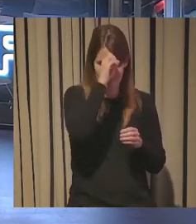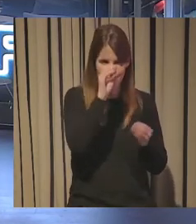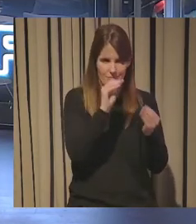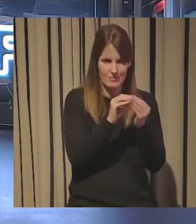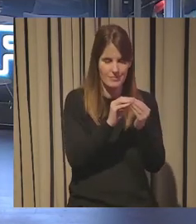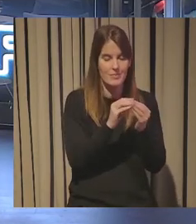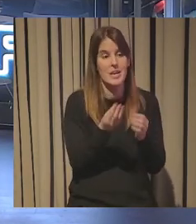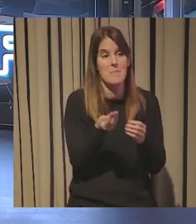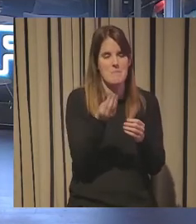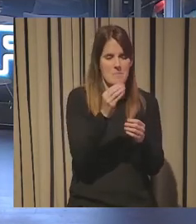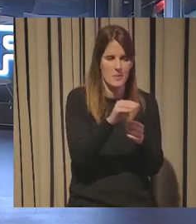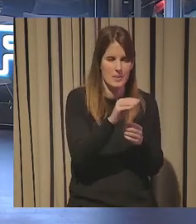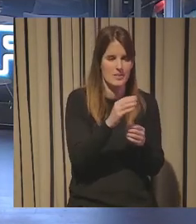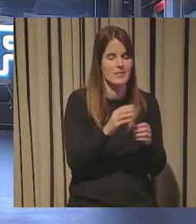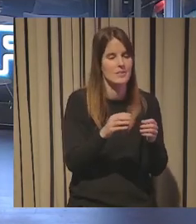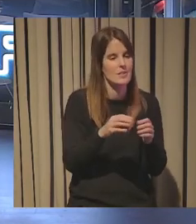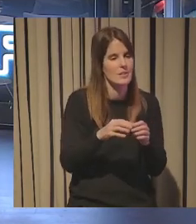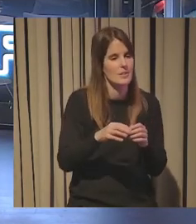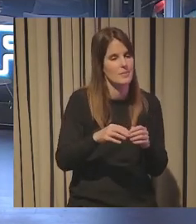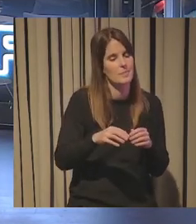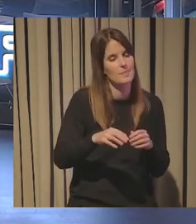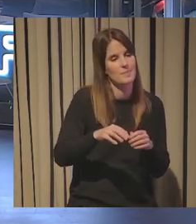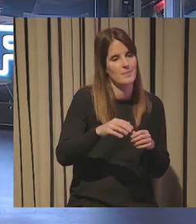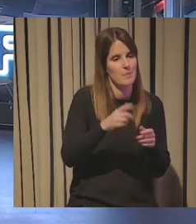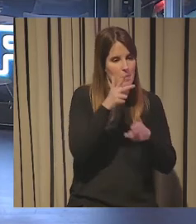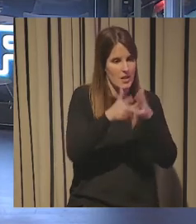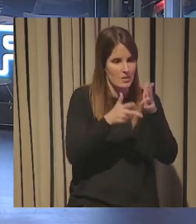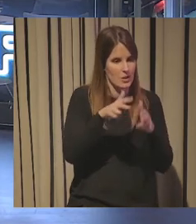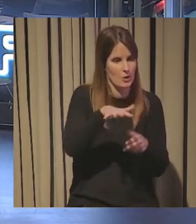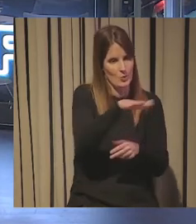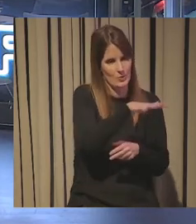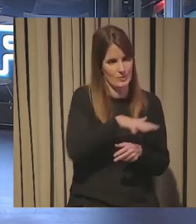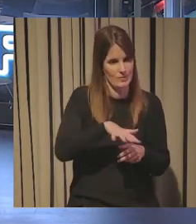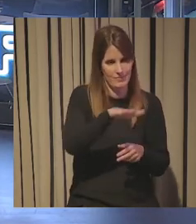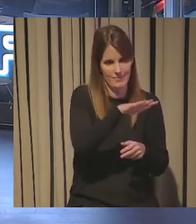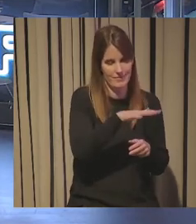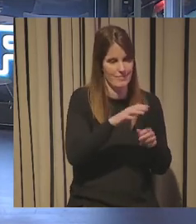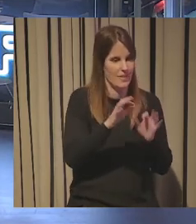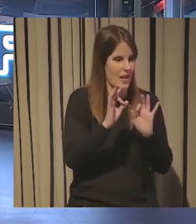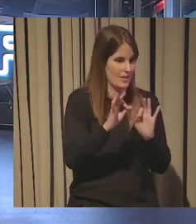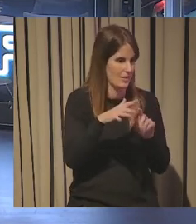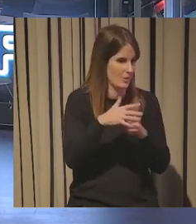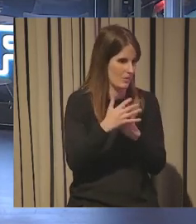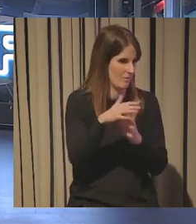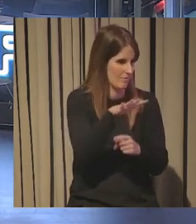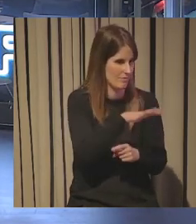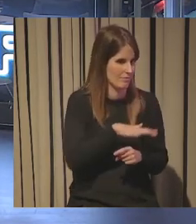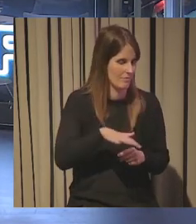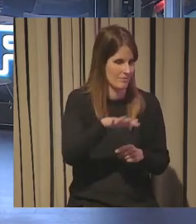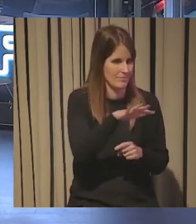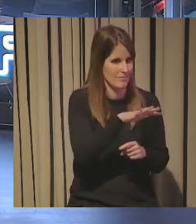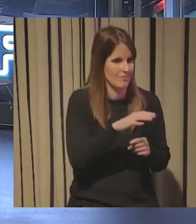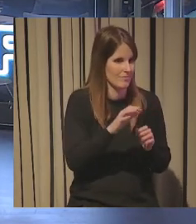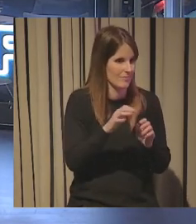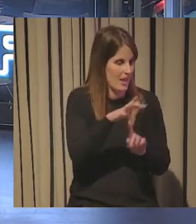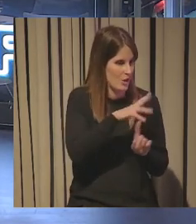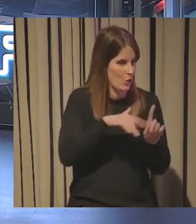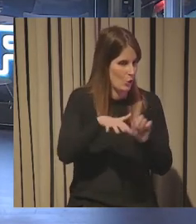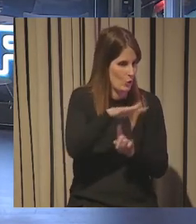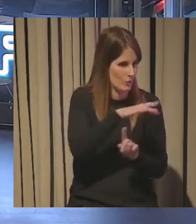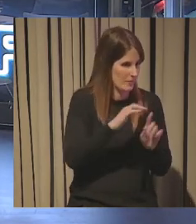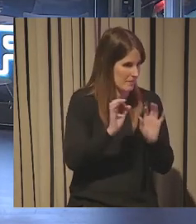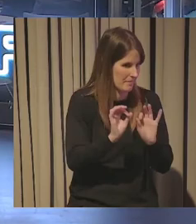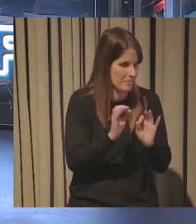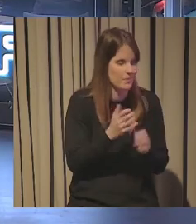tenemos que entender también que nuestro entorno es el que es quiero decir nosotros en Euskadi y hablo más igual podríamos